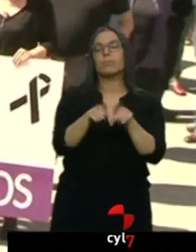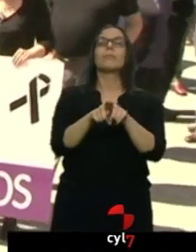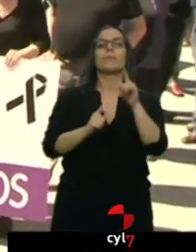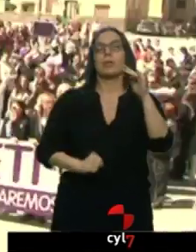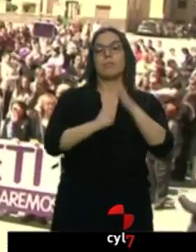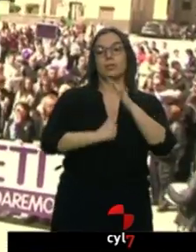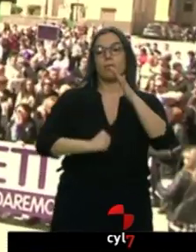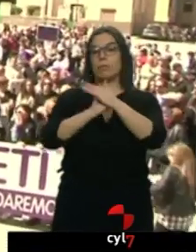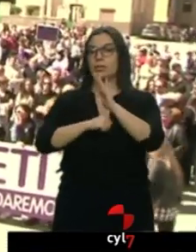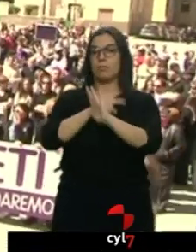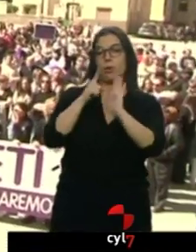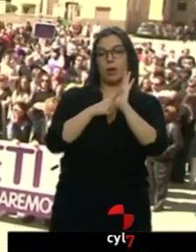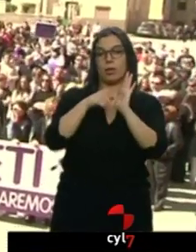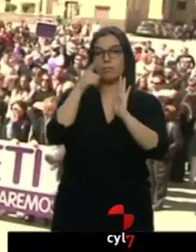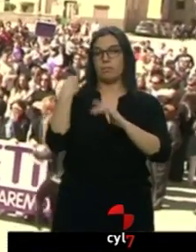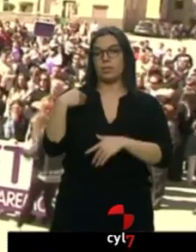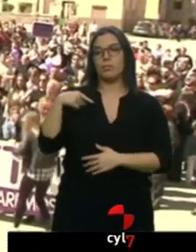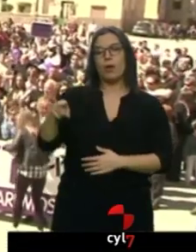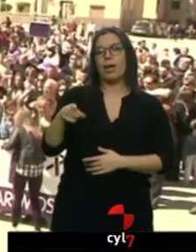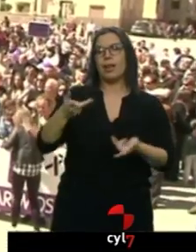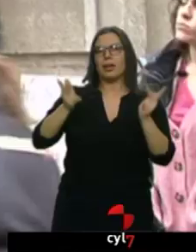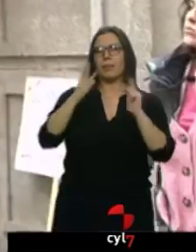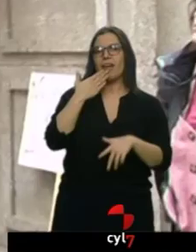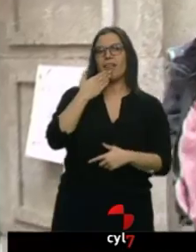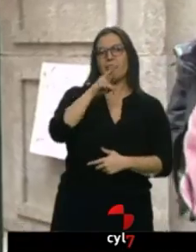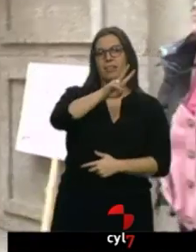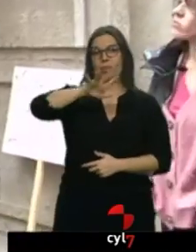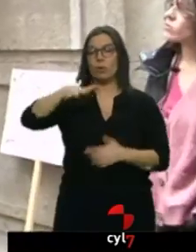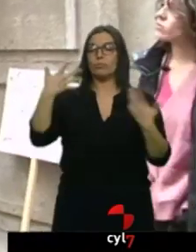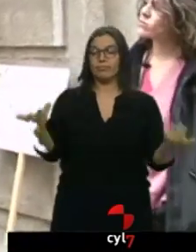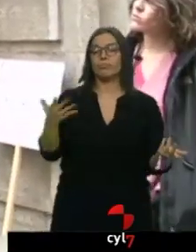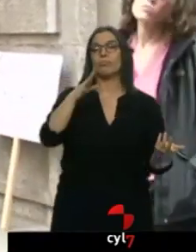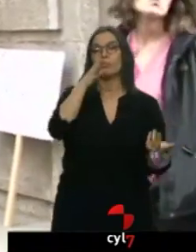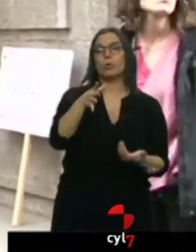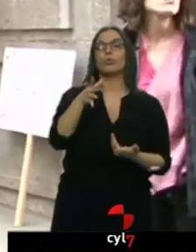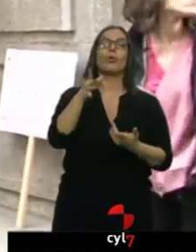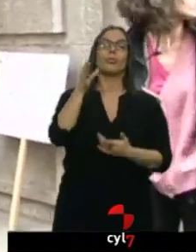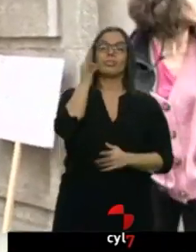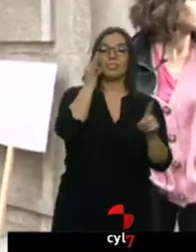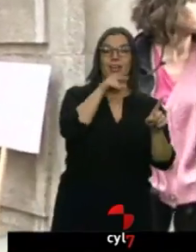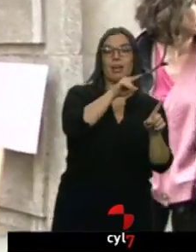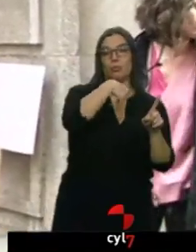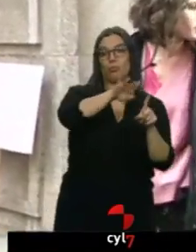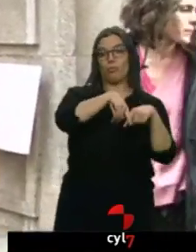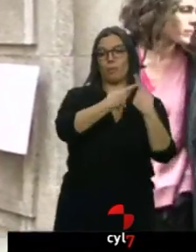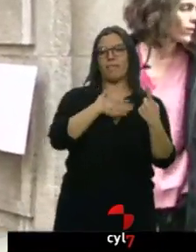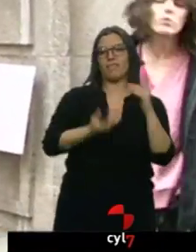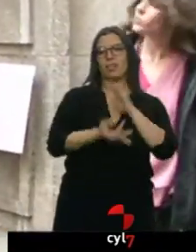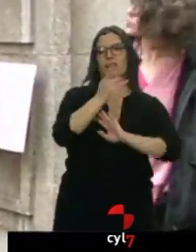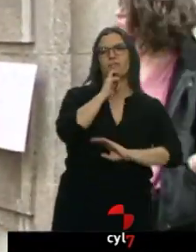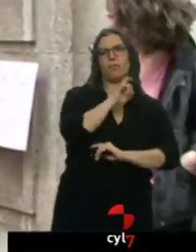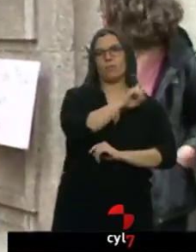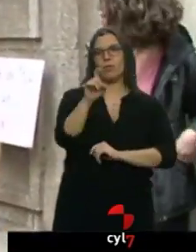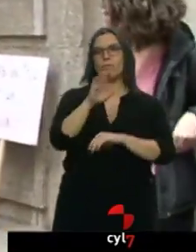la ley del menor, estará fuera los 24 años razón por la que la familia de Leticia Rosino creará una fundación que se centrará en buscar un cambio en la